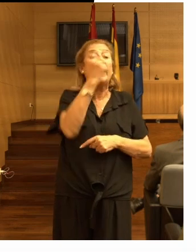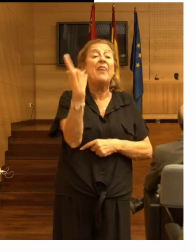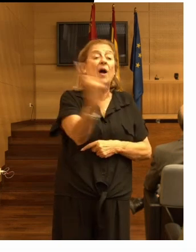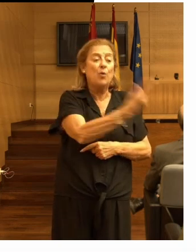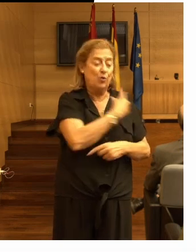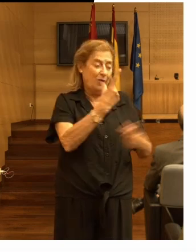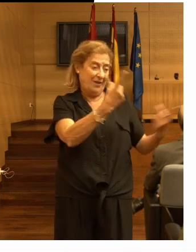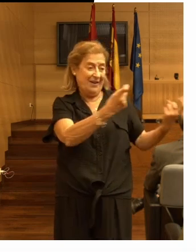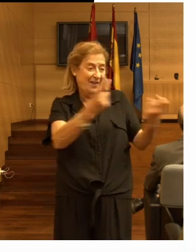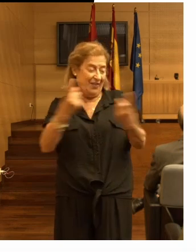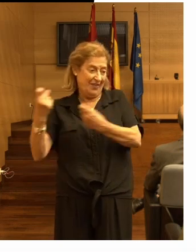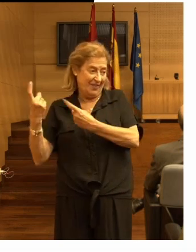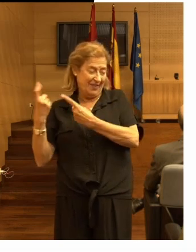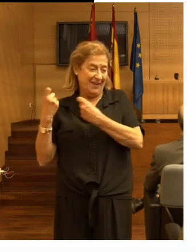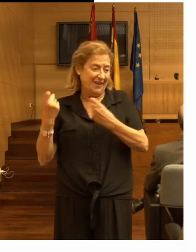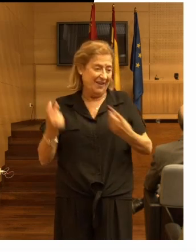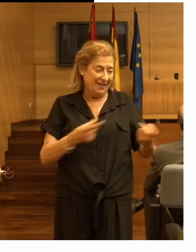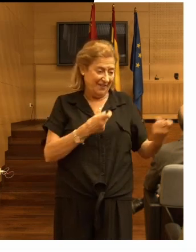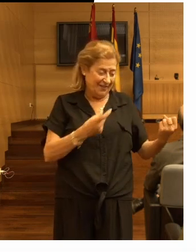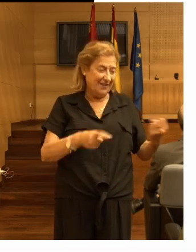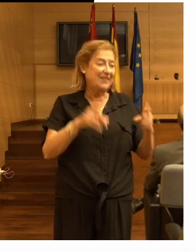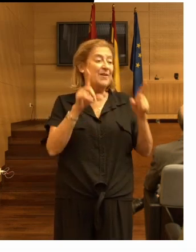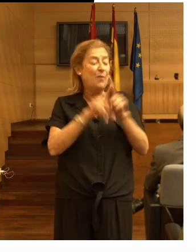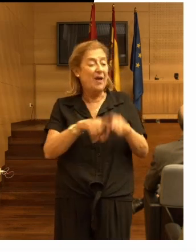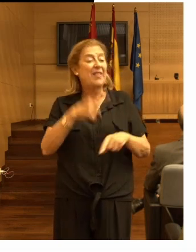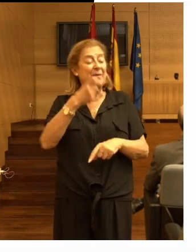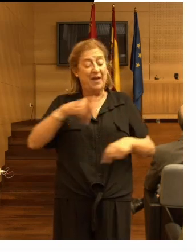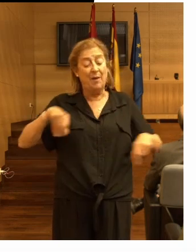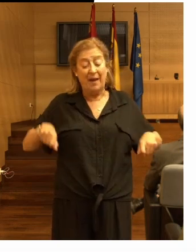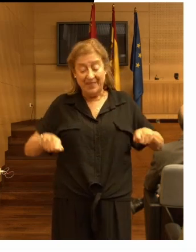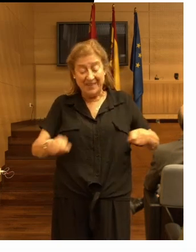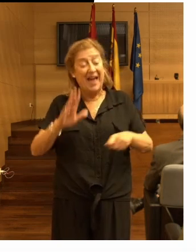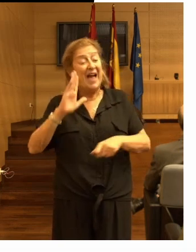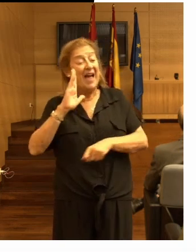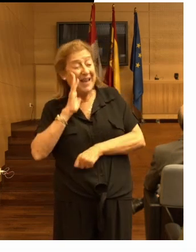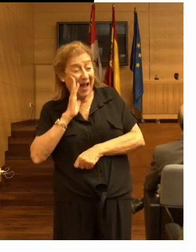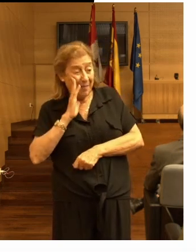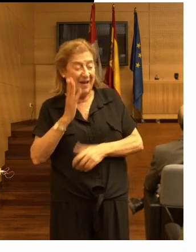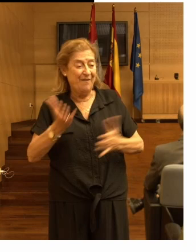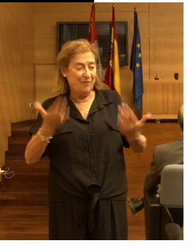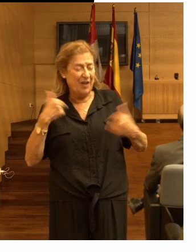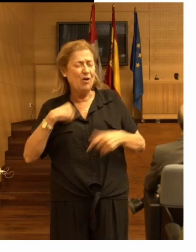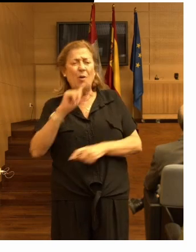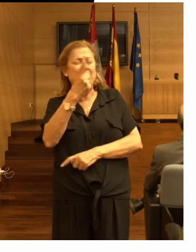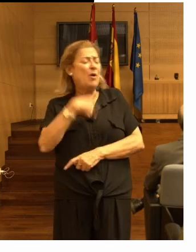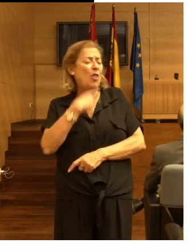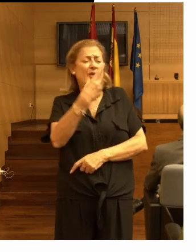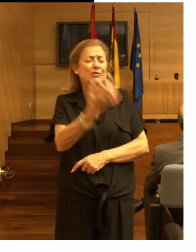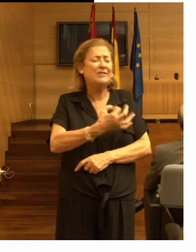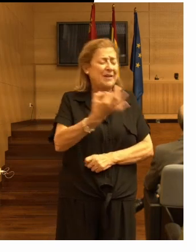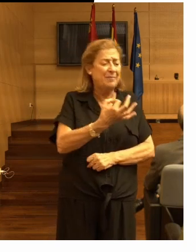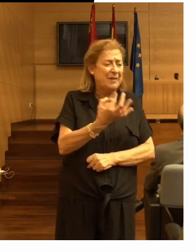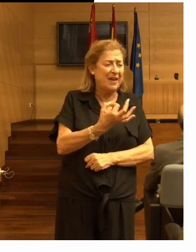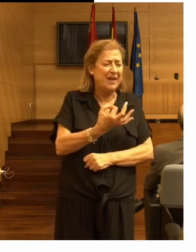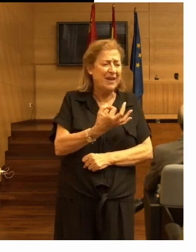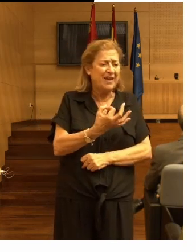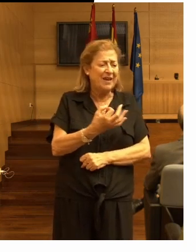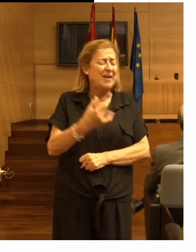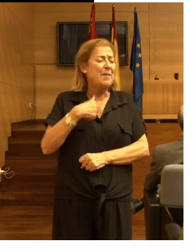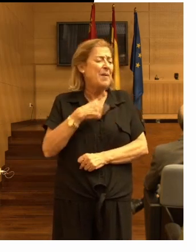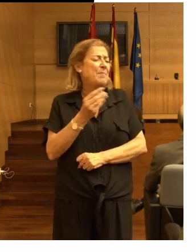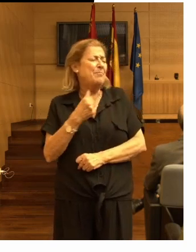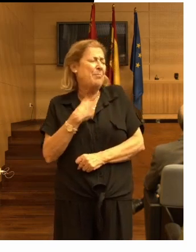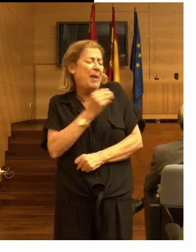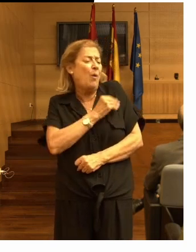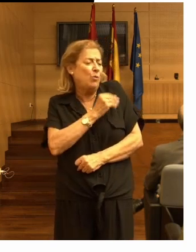voy a hablar de las caídas de la cama porque para eso se utilizan los barandales y lo primero que digo yo siempre es me pregunto